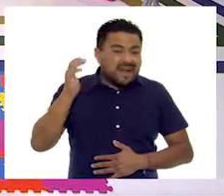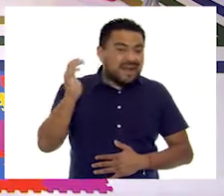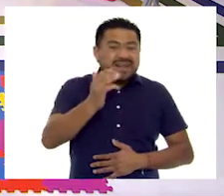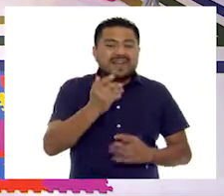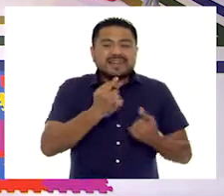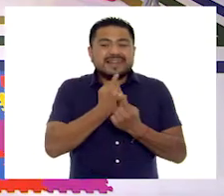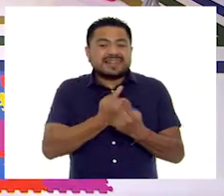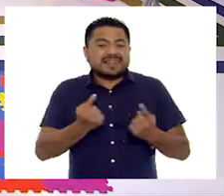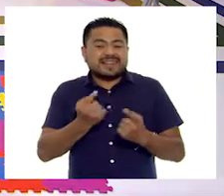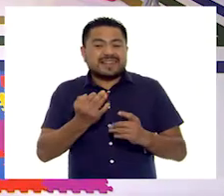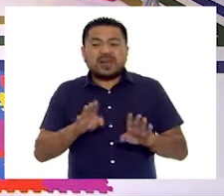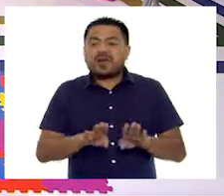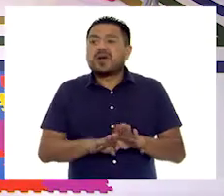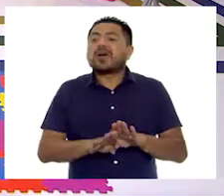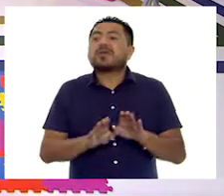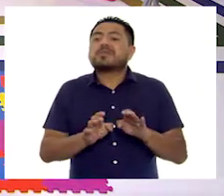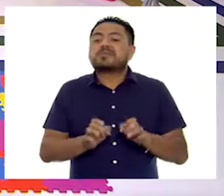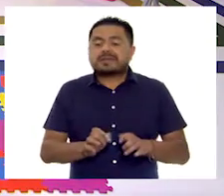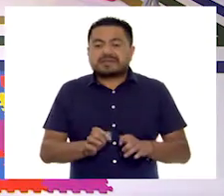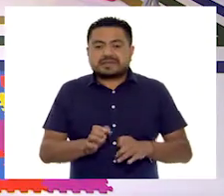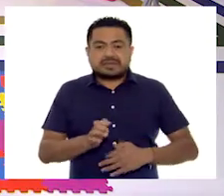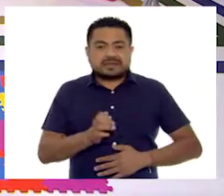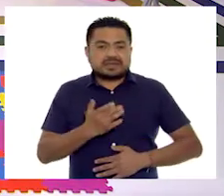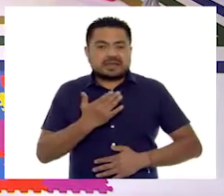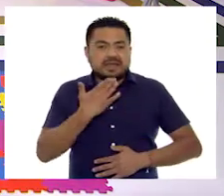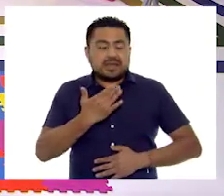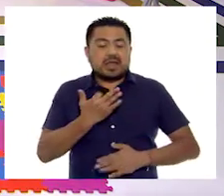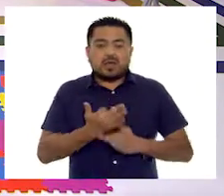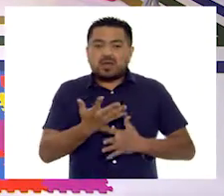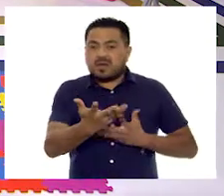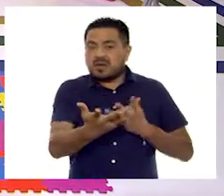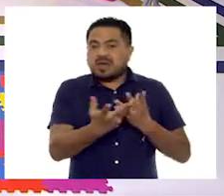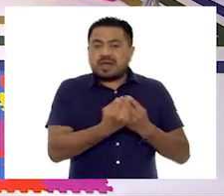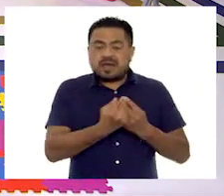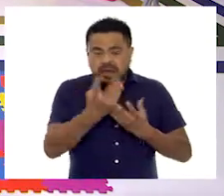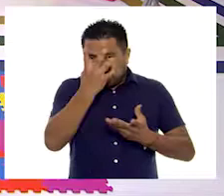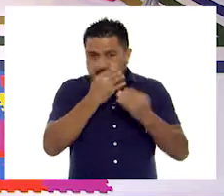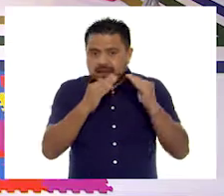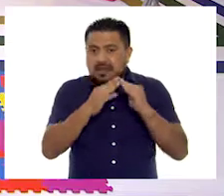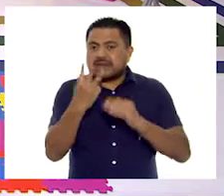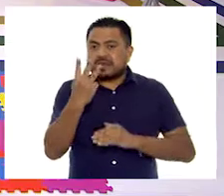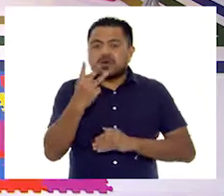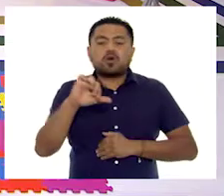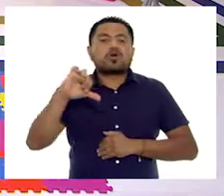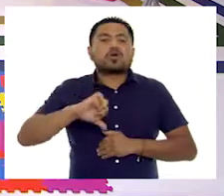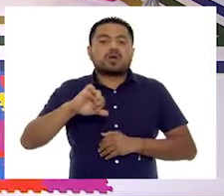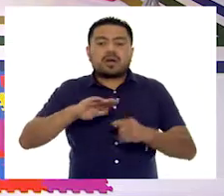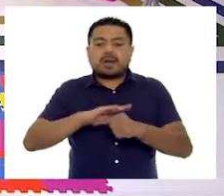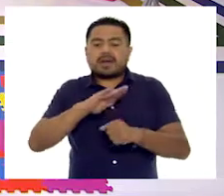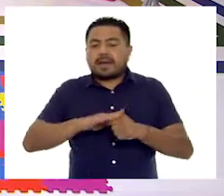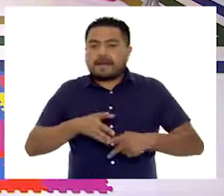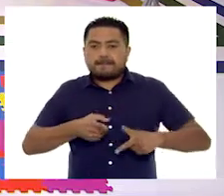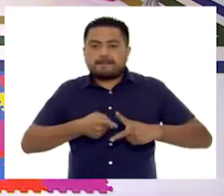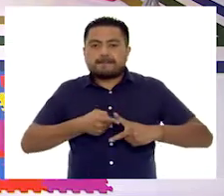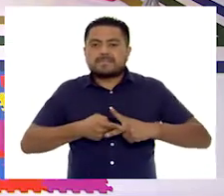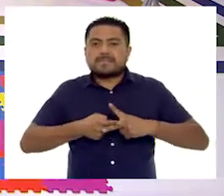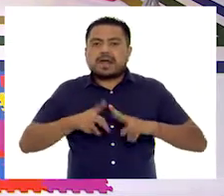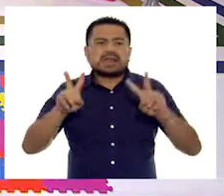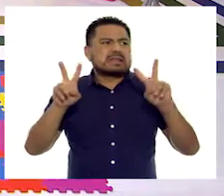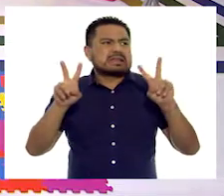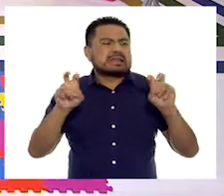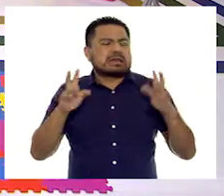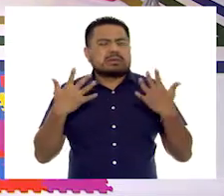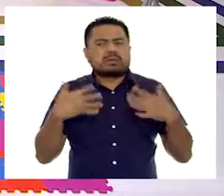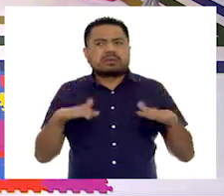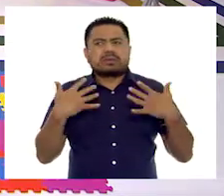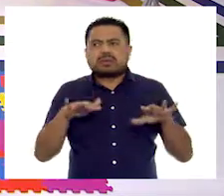niñas y niños! ¿Cómo están? ¡Qué bueno que ya llegaron aquí a Aprenda en Casa 3! El día de hoy en la asignatura de matemáticas tenemos un tema